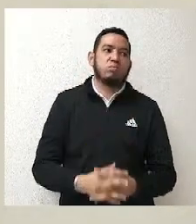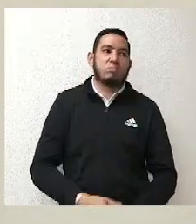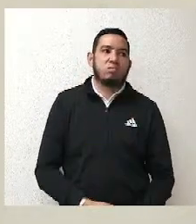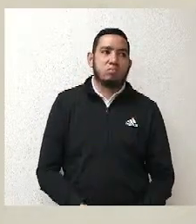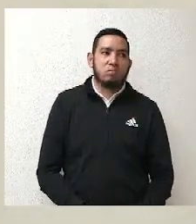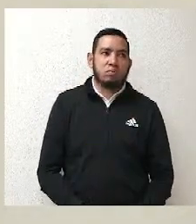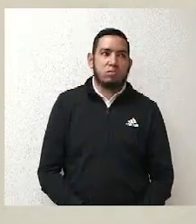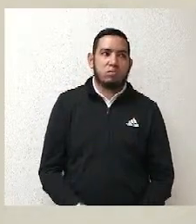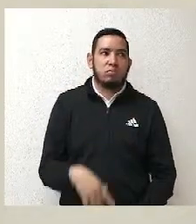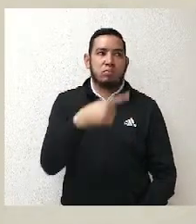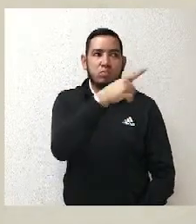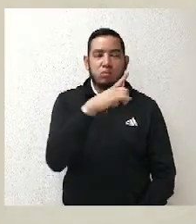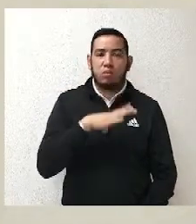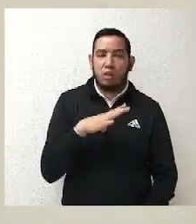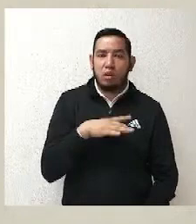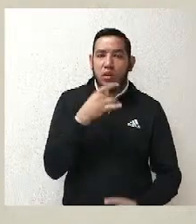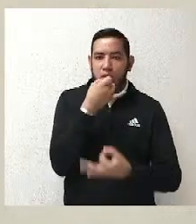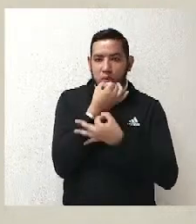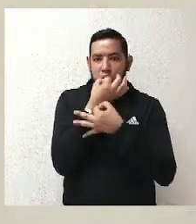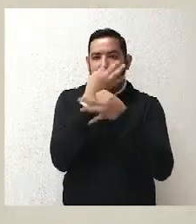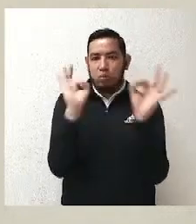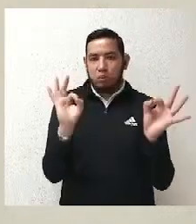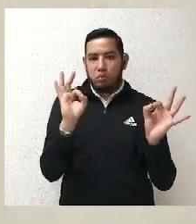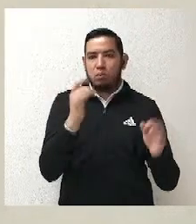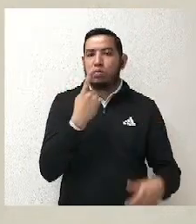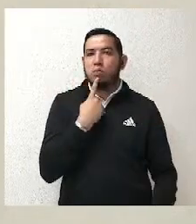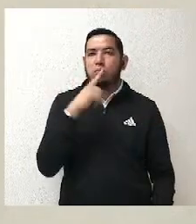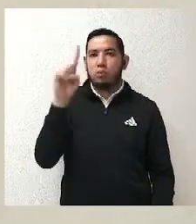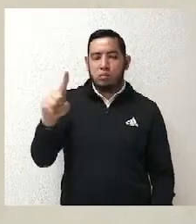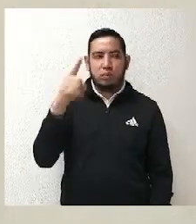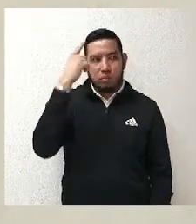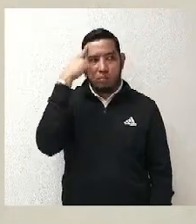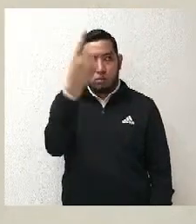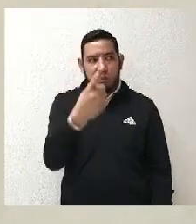Era una denuncia que había presentado ante las autoridades penales,